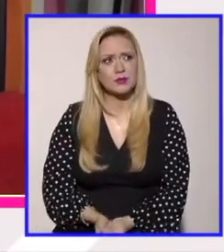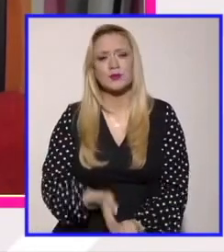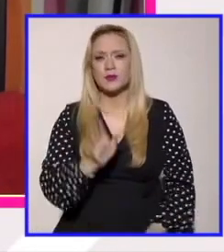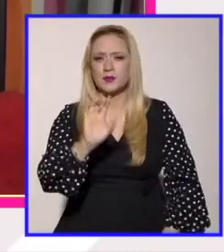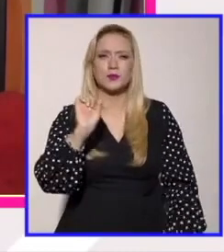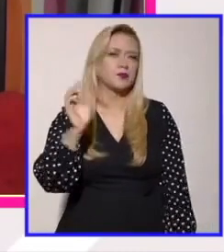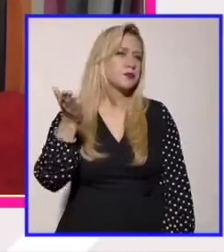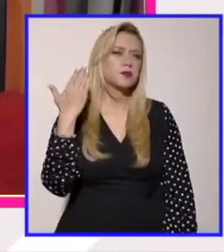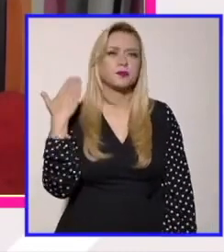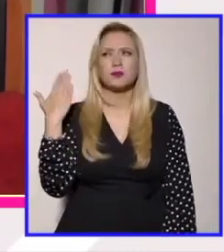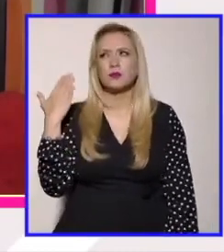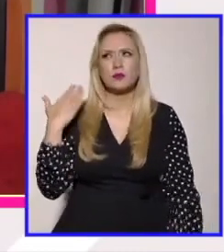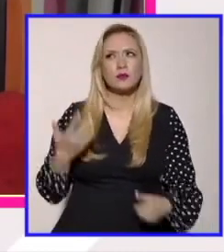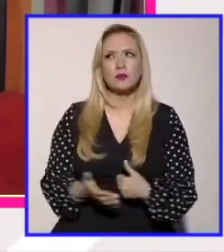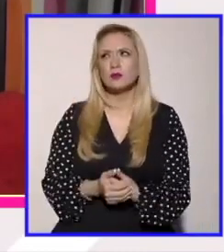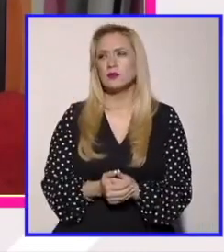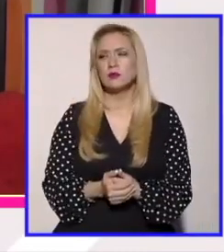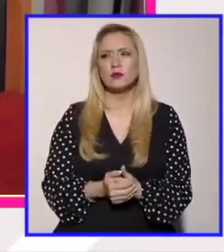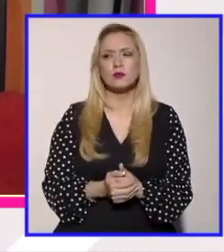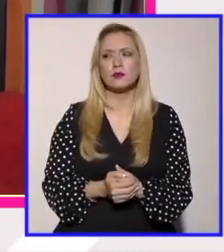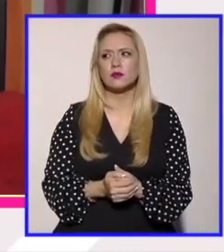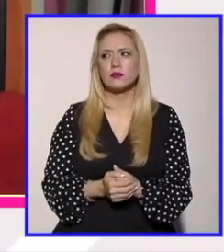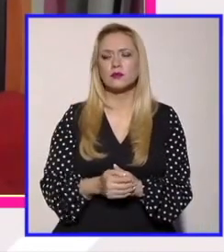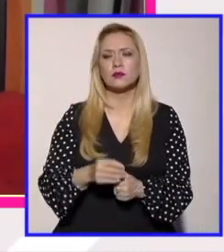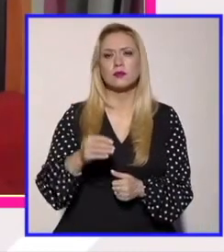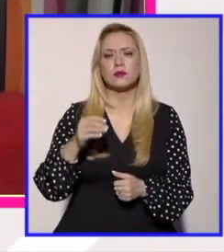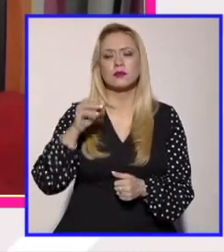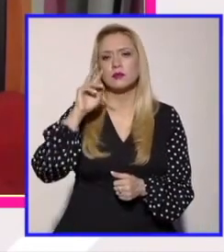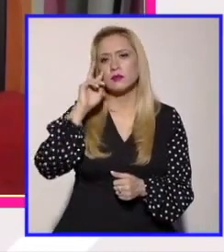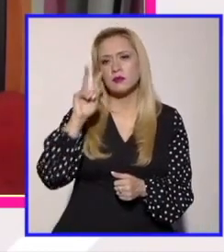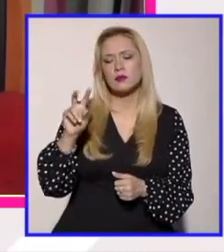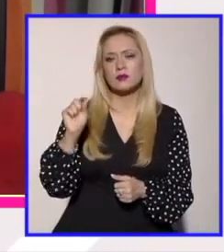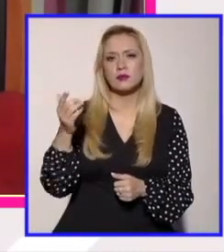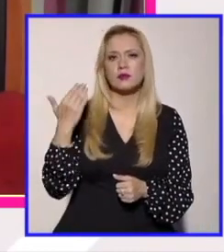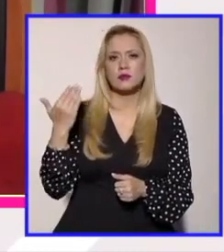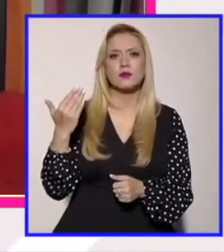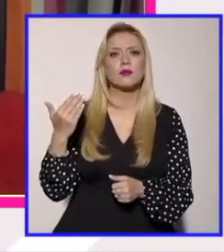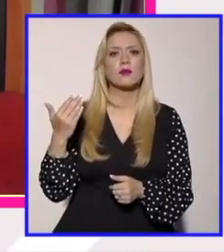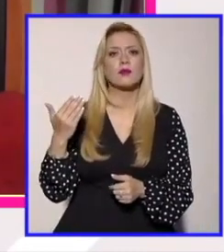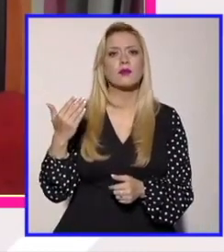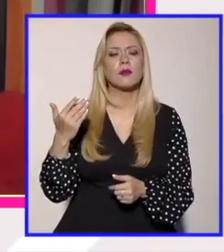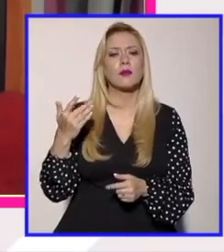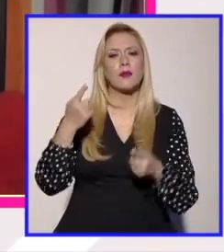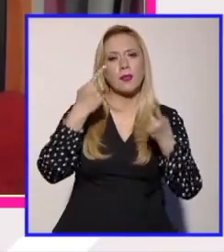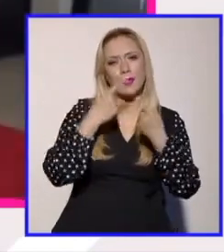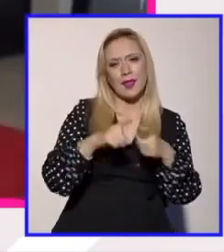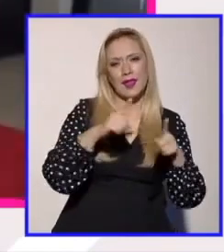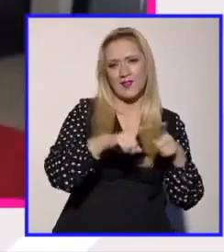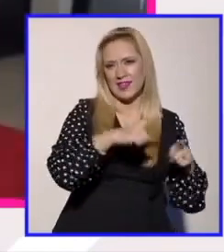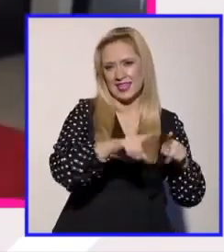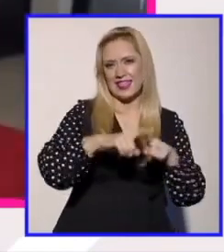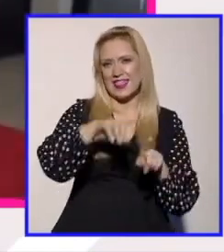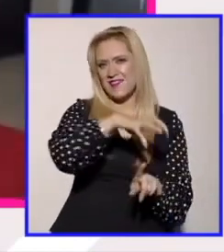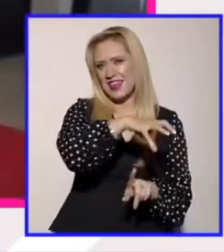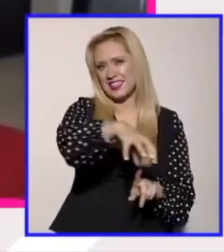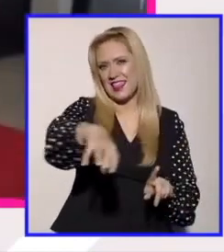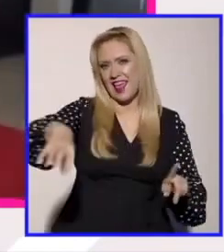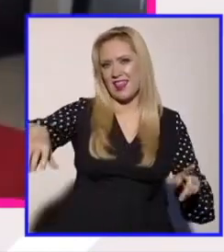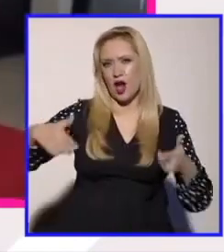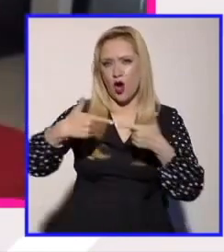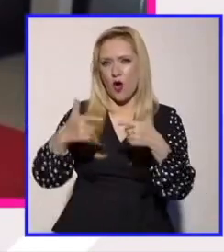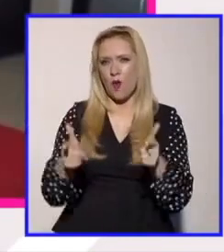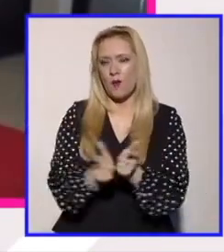apareció una rara situación en los espacios de las diversidades donde apareció un grupo